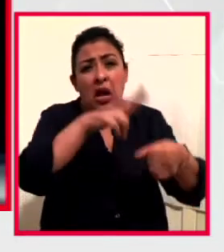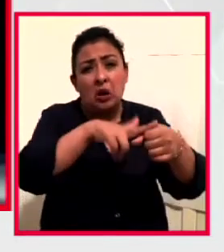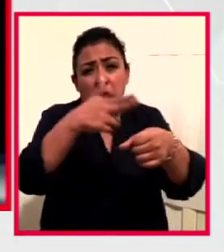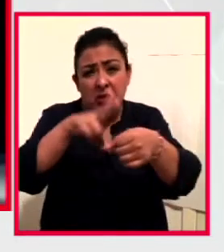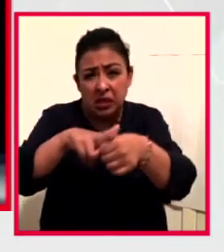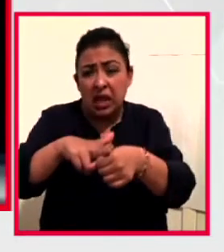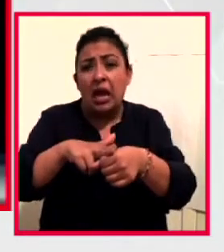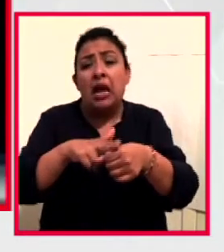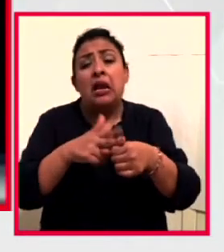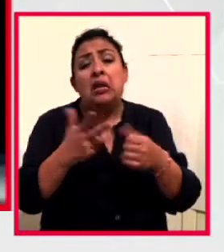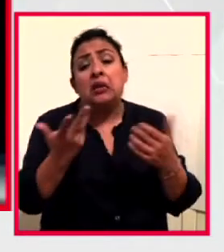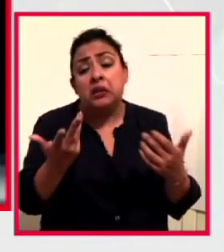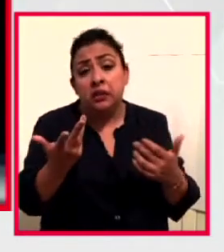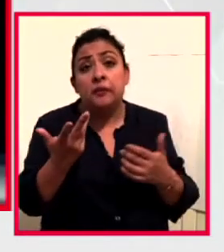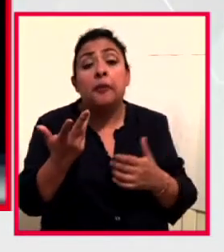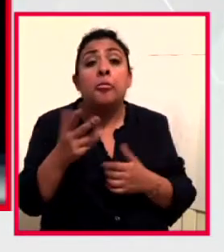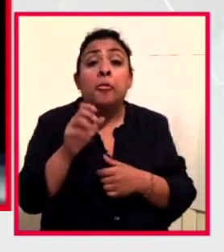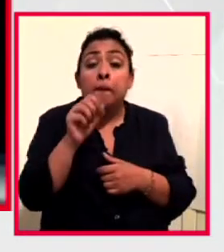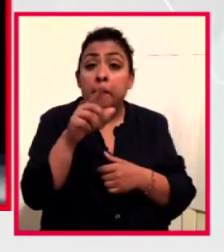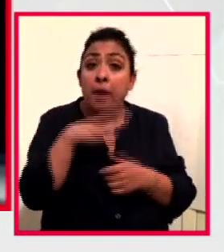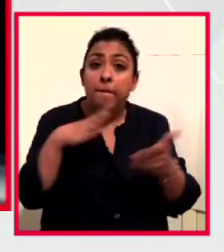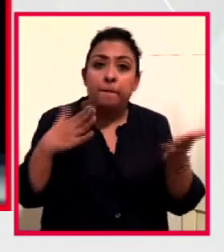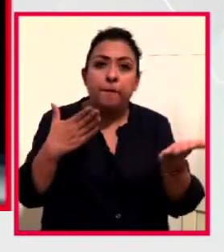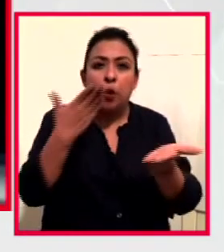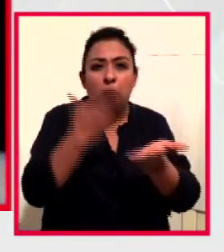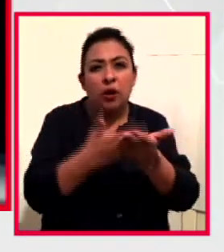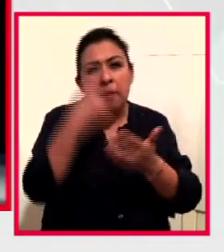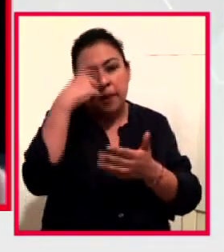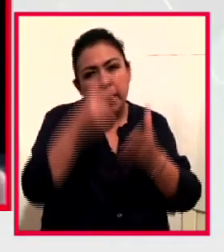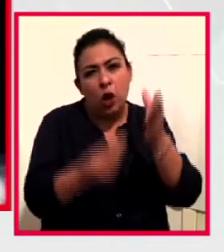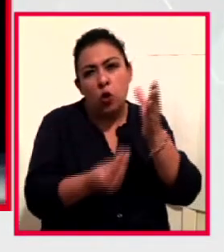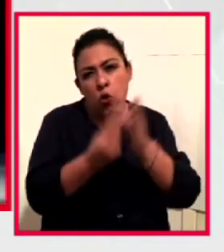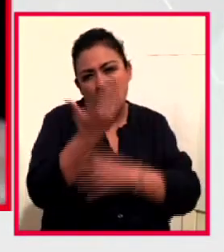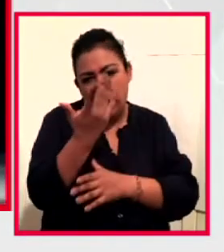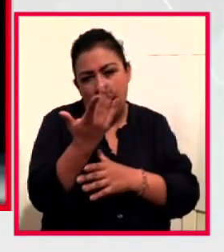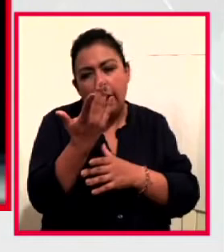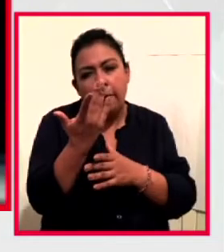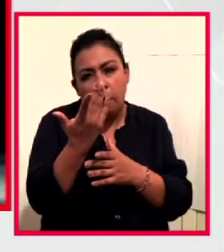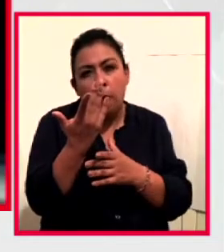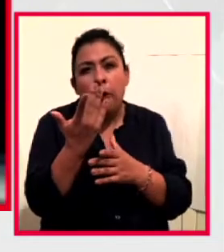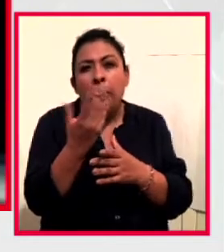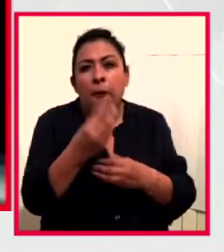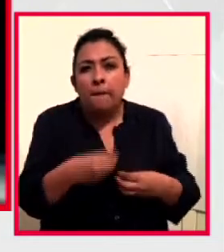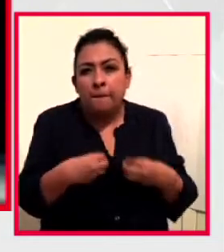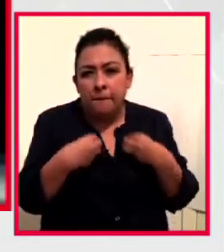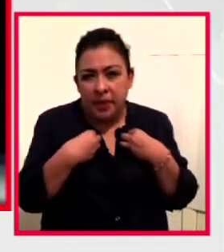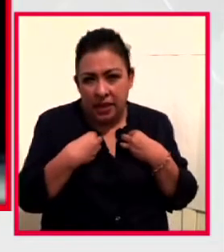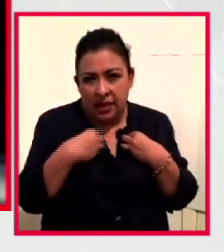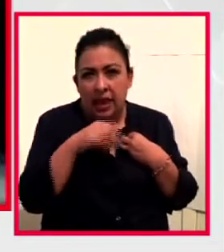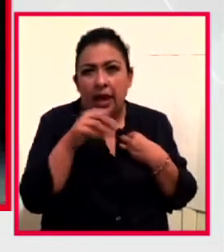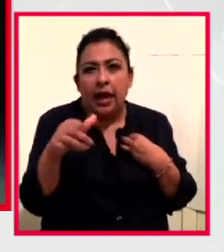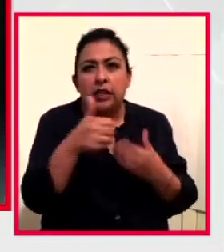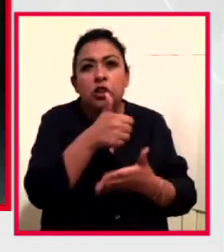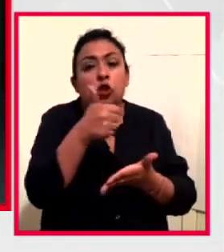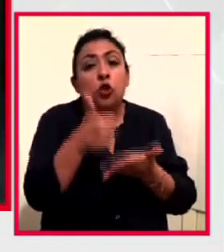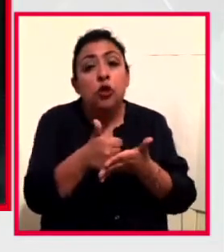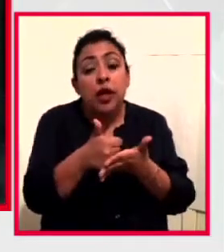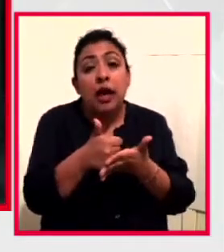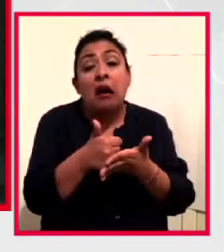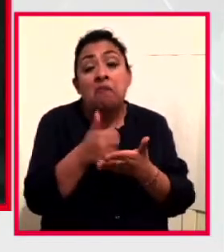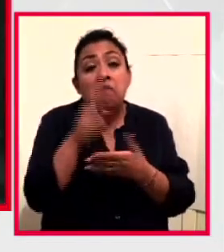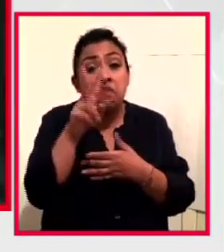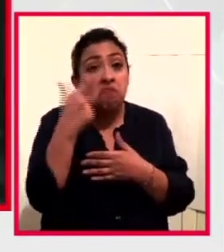y que proponía un nuevo modelo de vida en una ciudad claramente